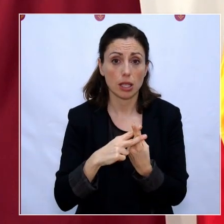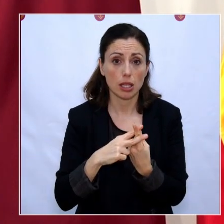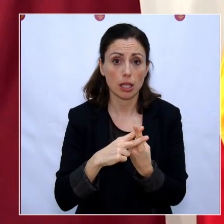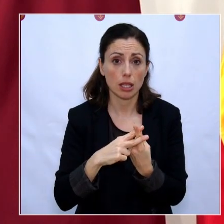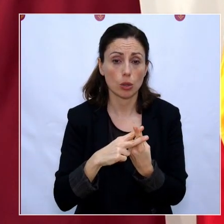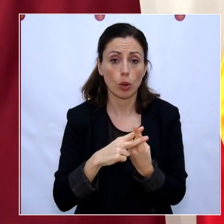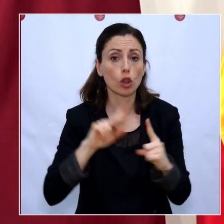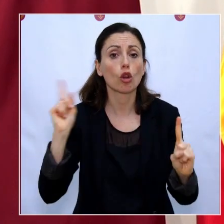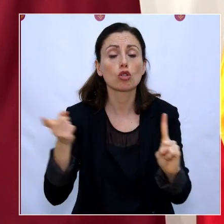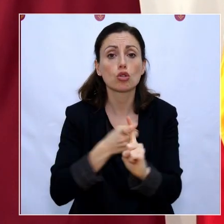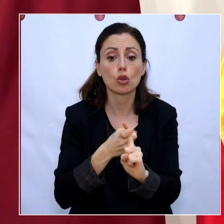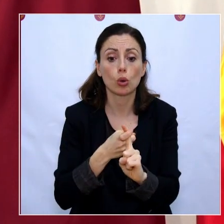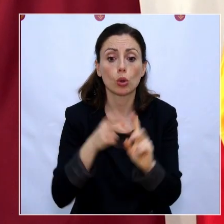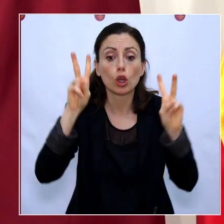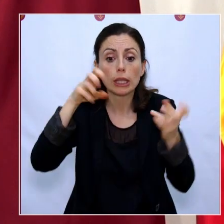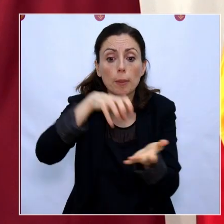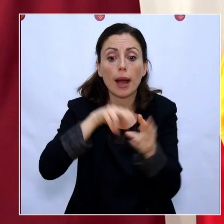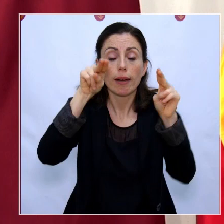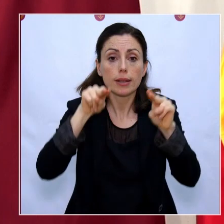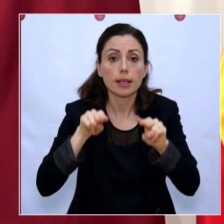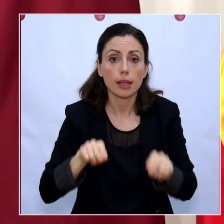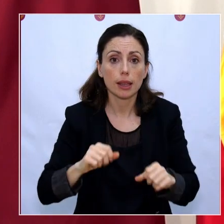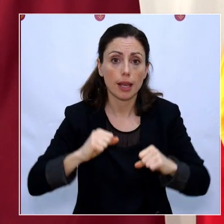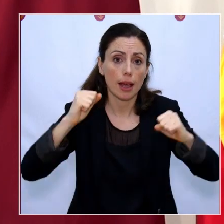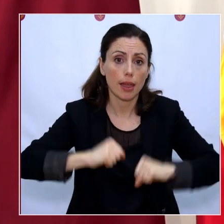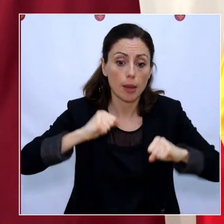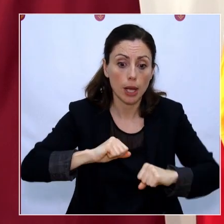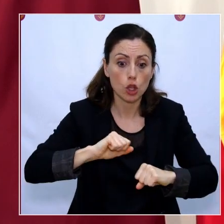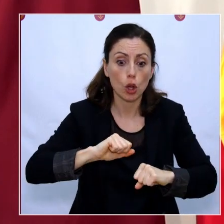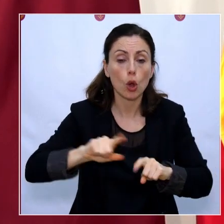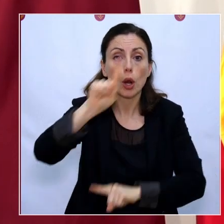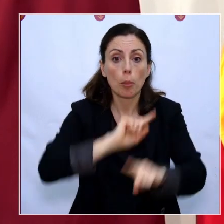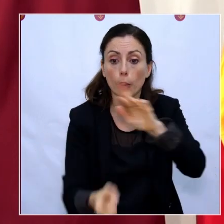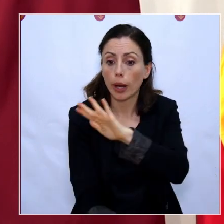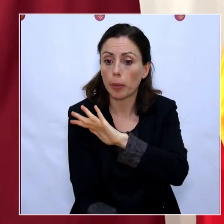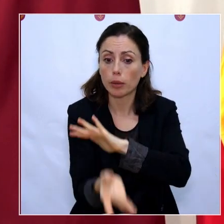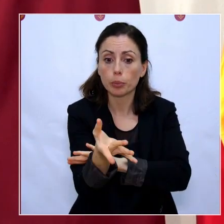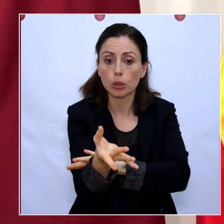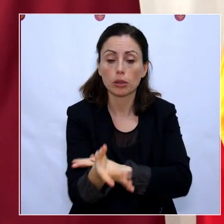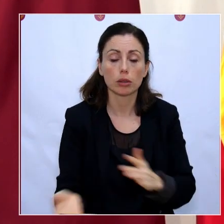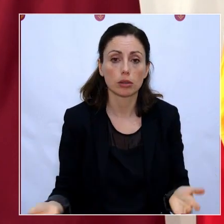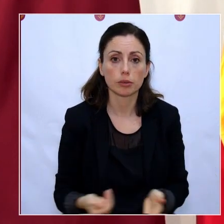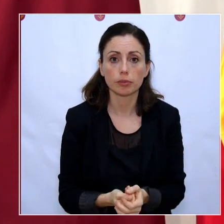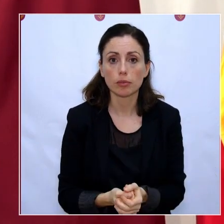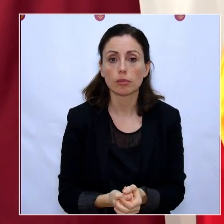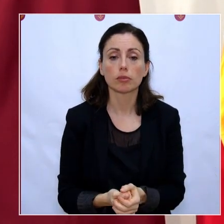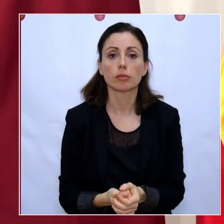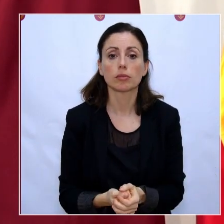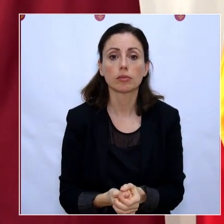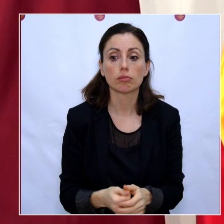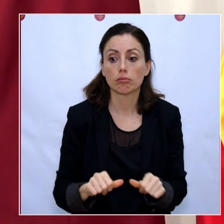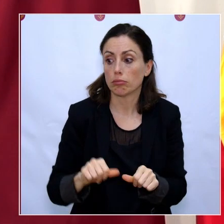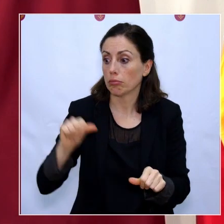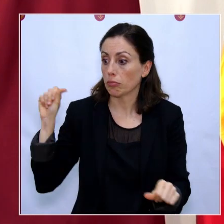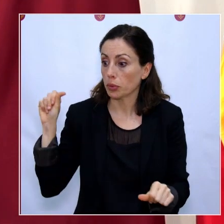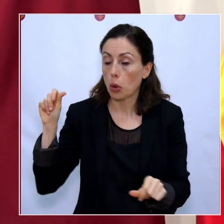residencias de mayores precisamente cuando en las residencias de mayores ha habido un problema asistencial o un problema sanitario. Antes